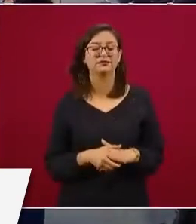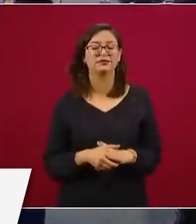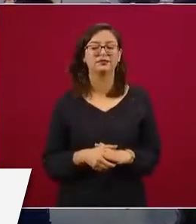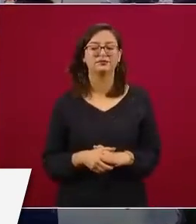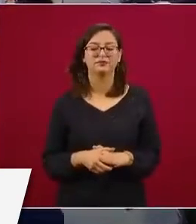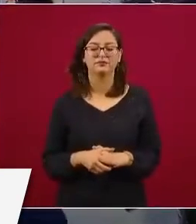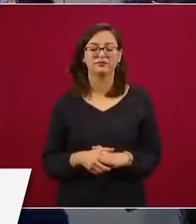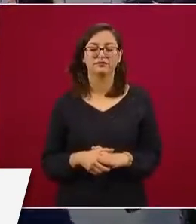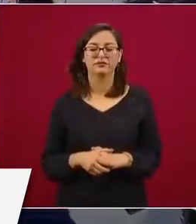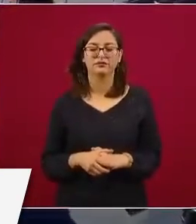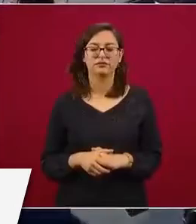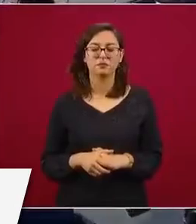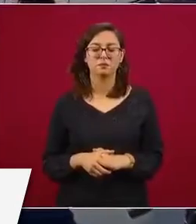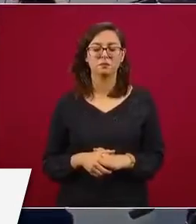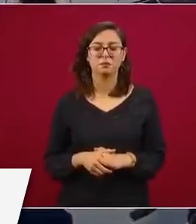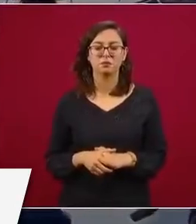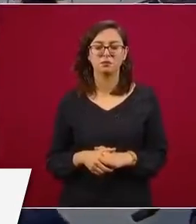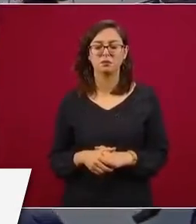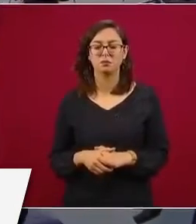A ver si no está.